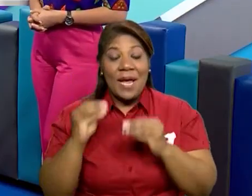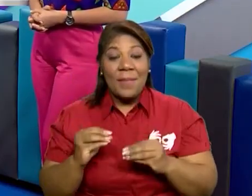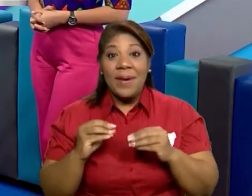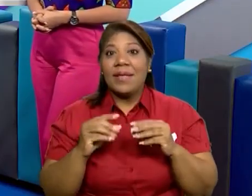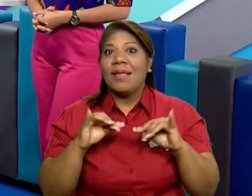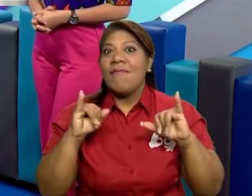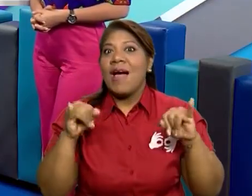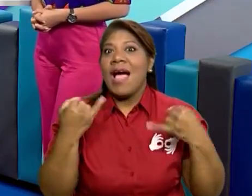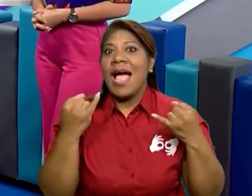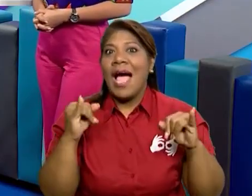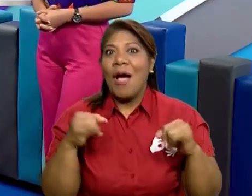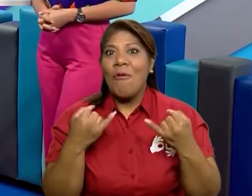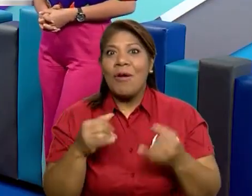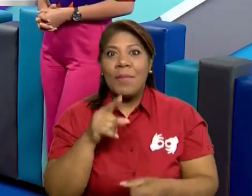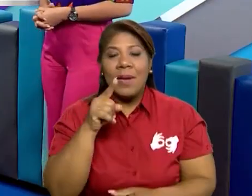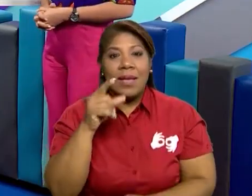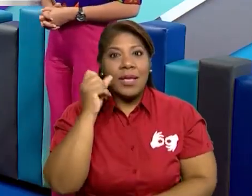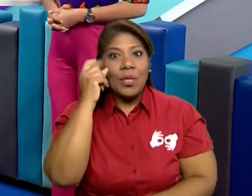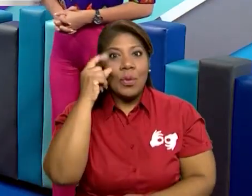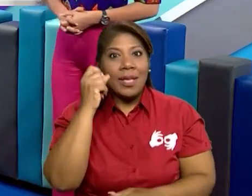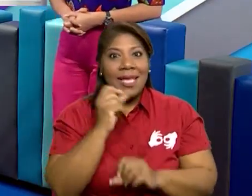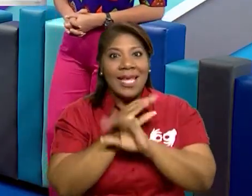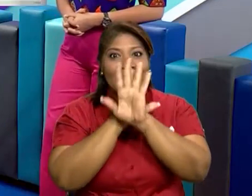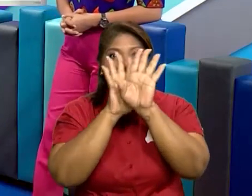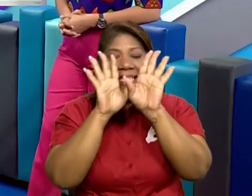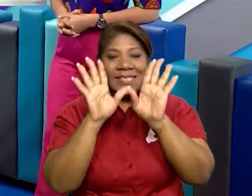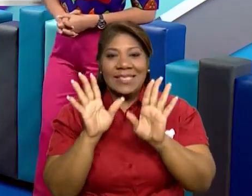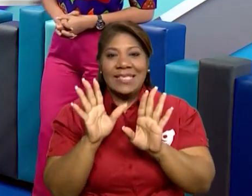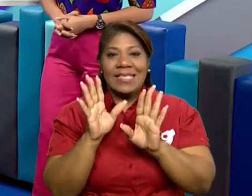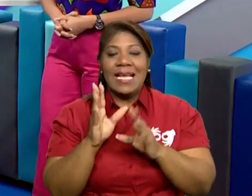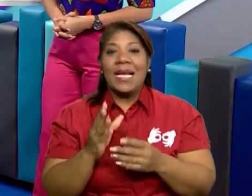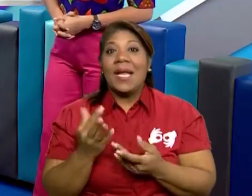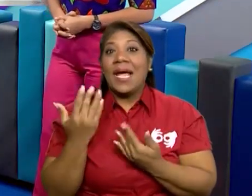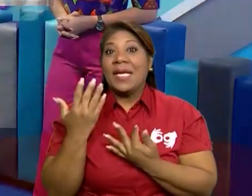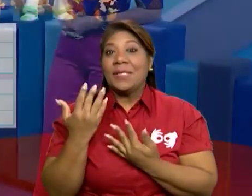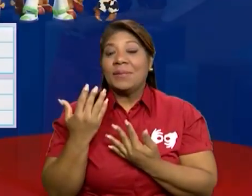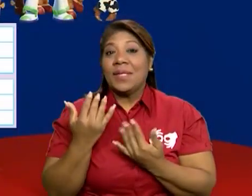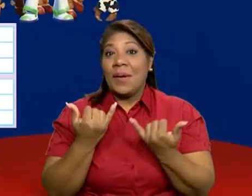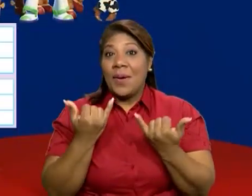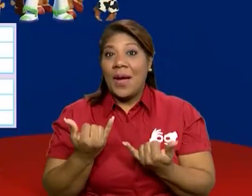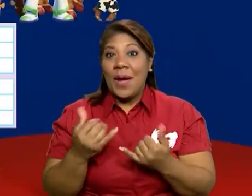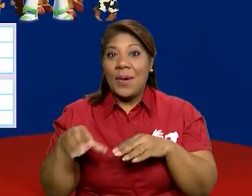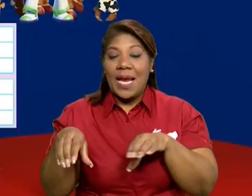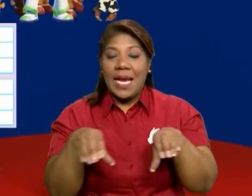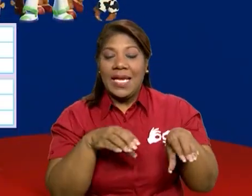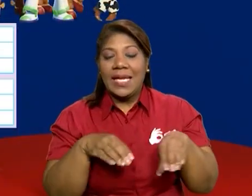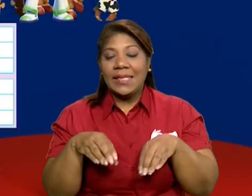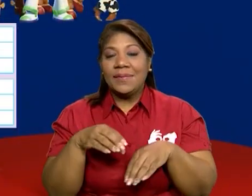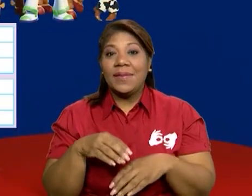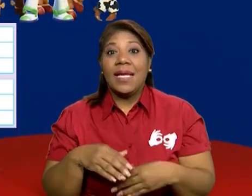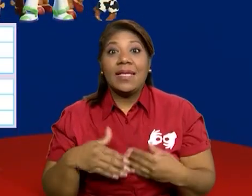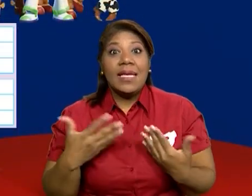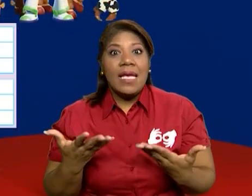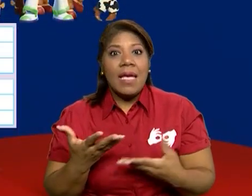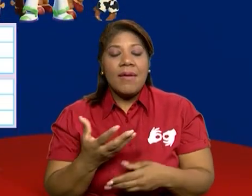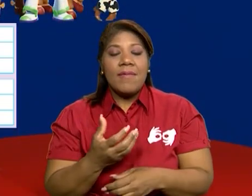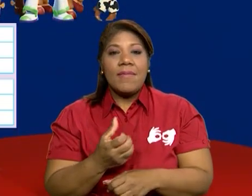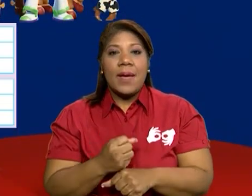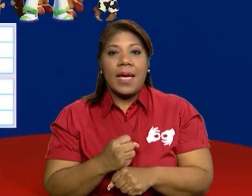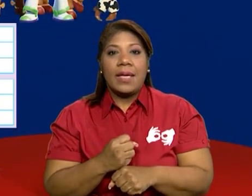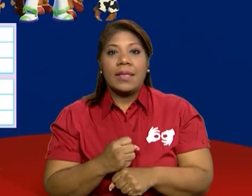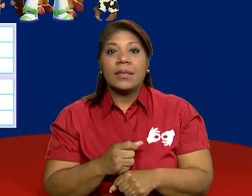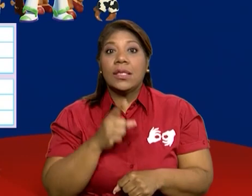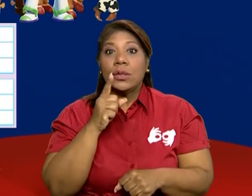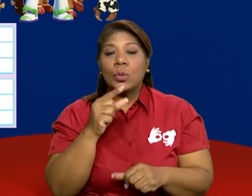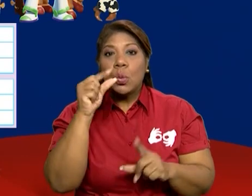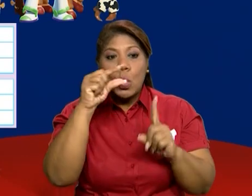divertida, con juego, como siempre lo hacemos. Vamos a ver, maestra Nini, la siguiente actividad. Bueno, en la siguiente actividad van a ordenar